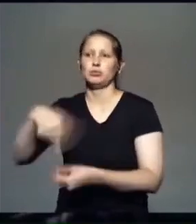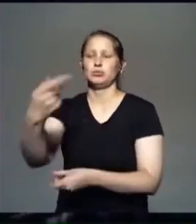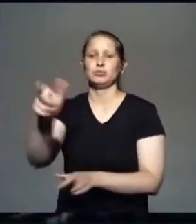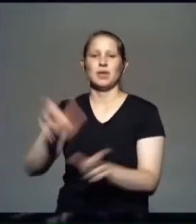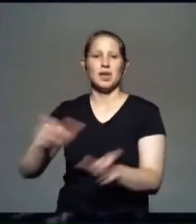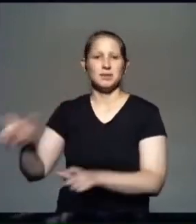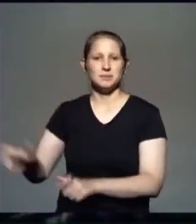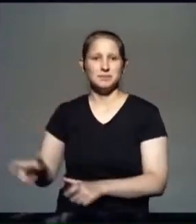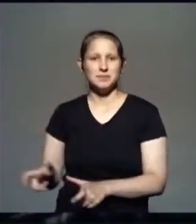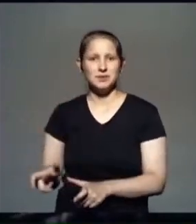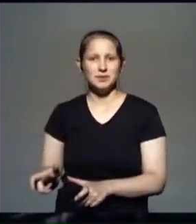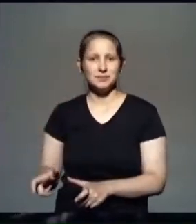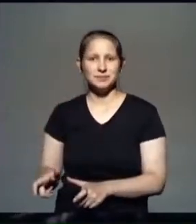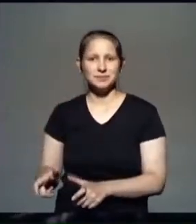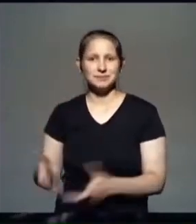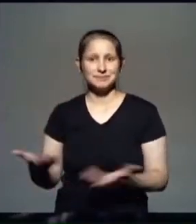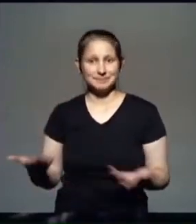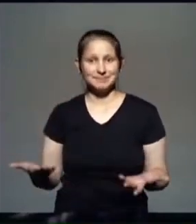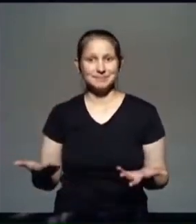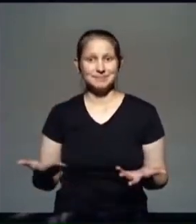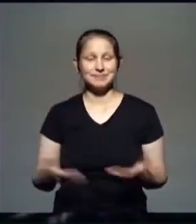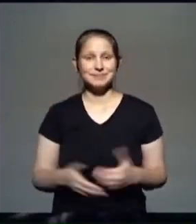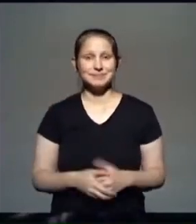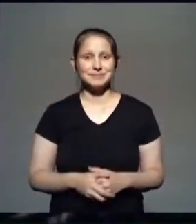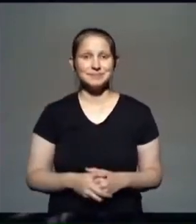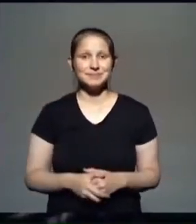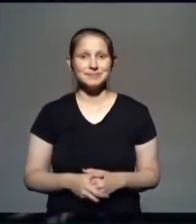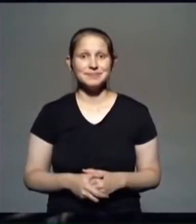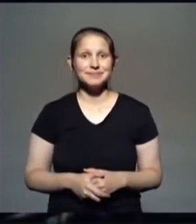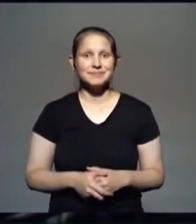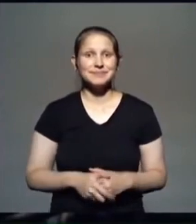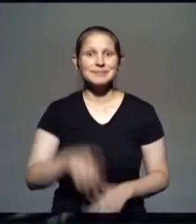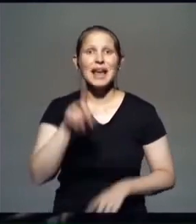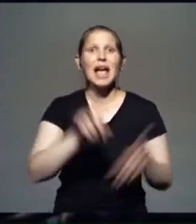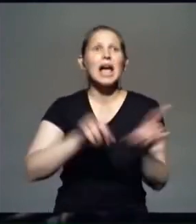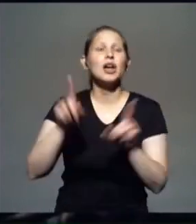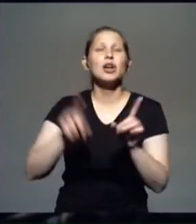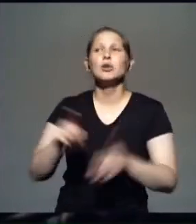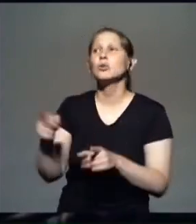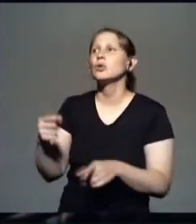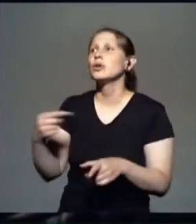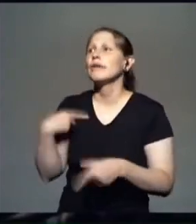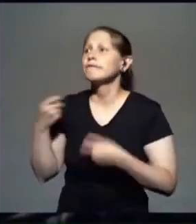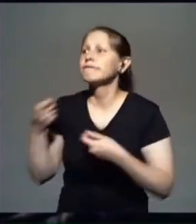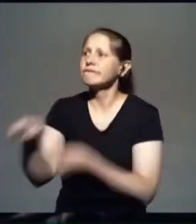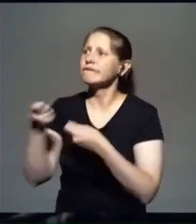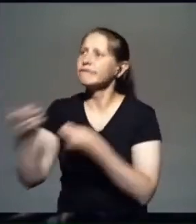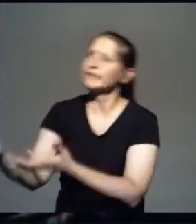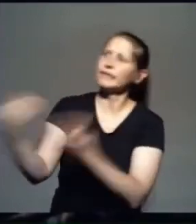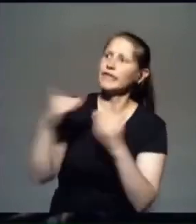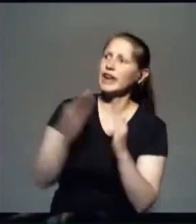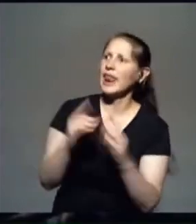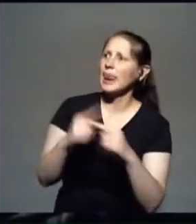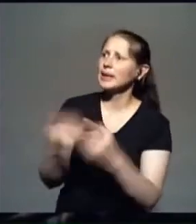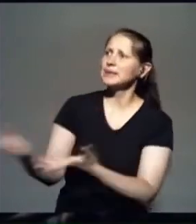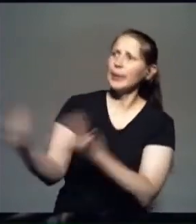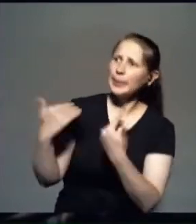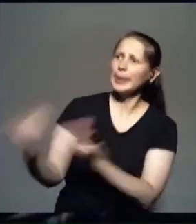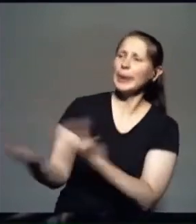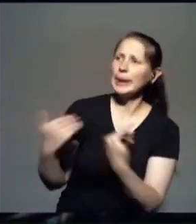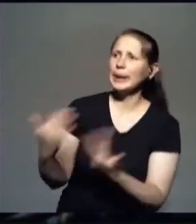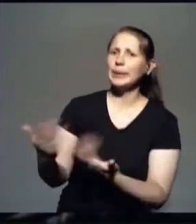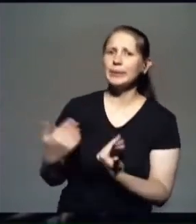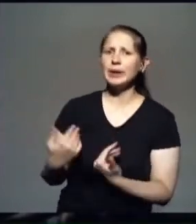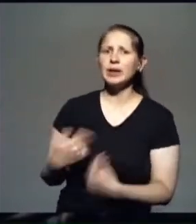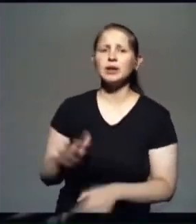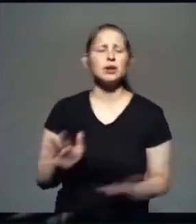¿Verdad o no? Si vos vas y decís, te quiero venir a hablar para que vengas a mi iglesia. Te van a decir, no, no, no. Yo tengo mi religión. Por respetarme a